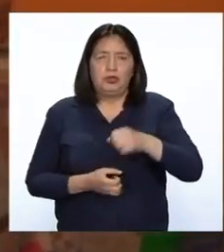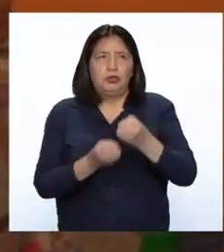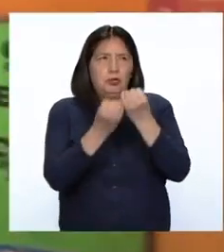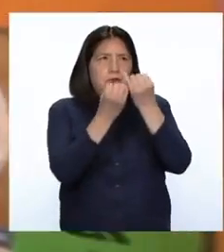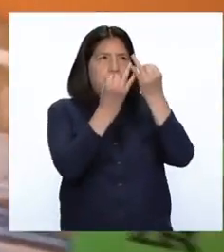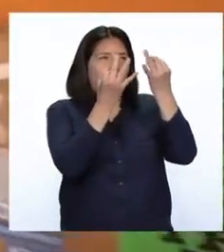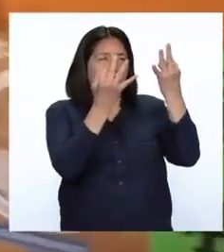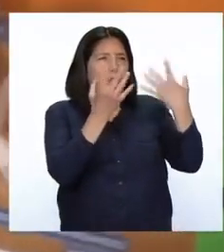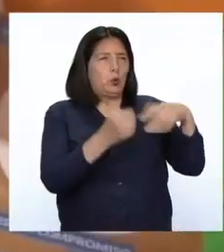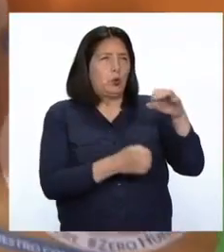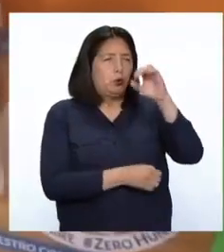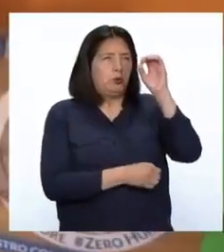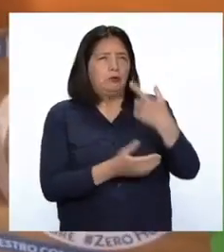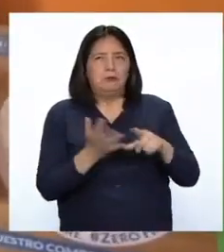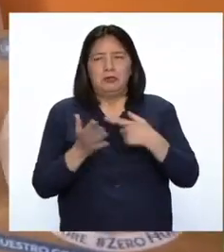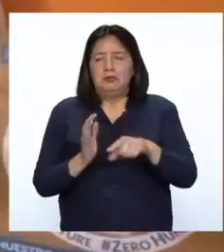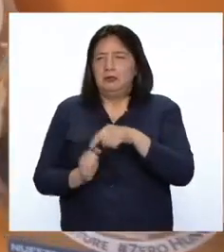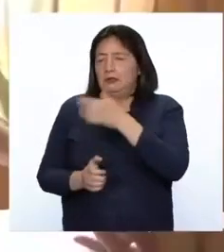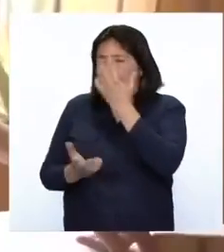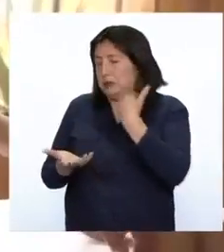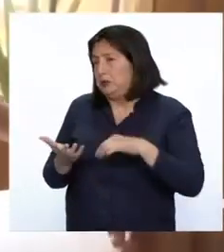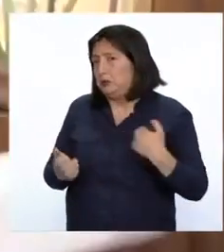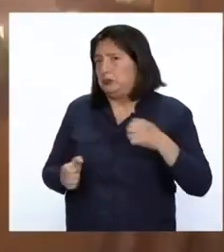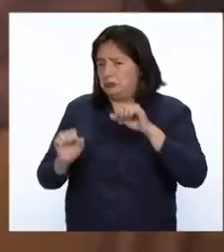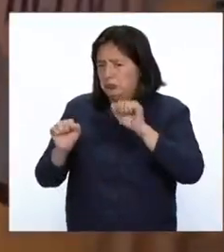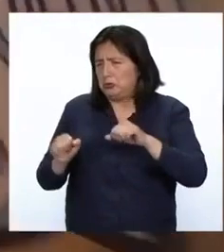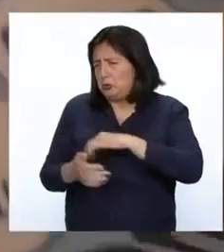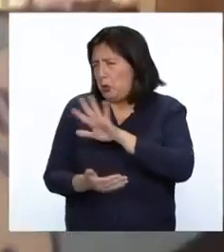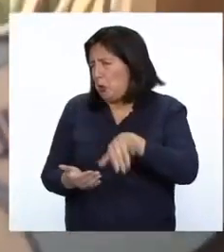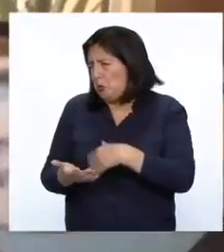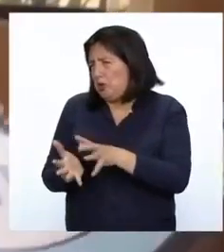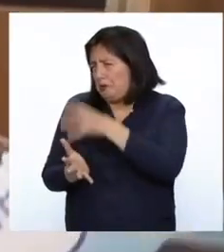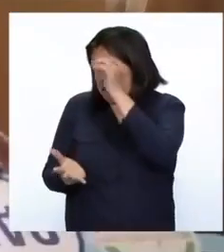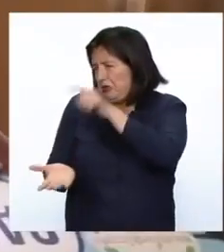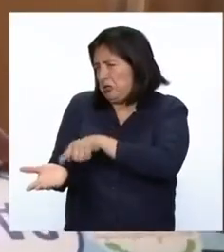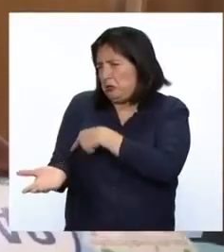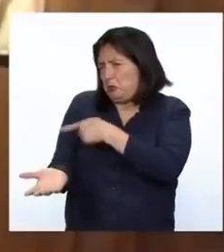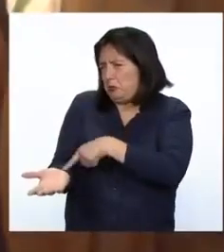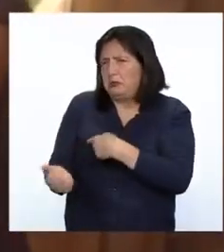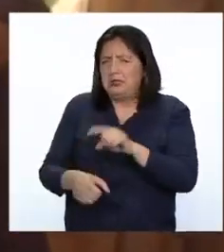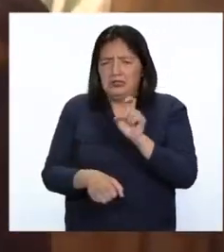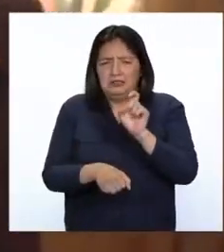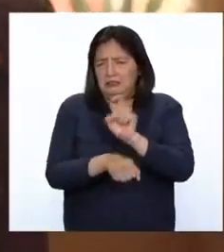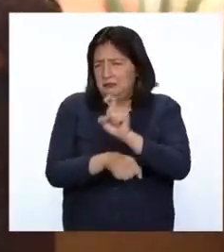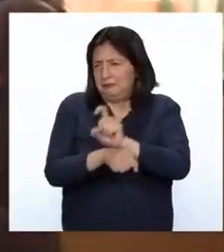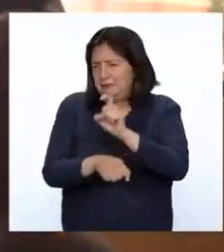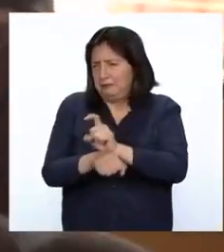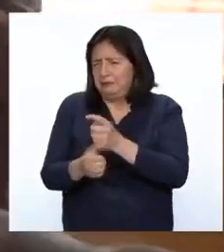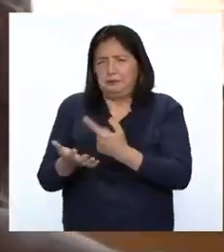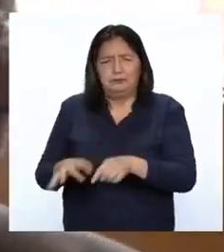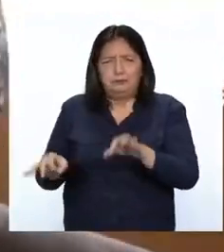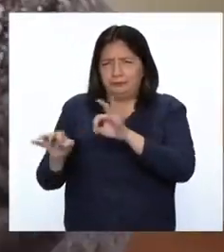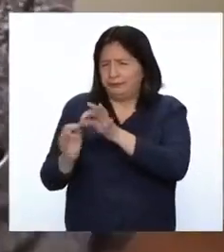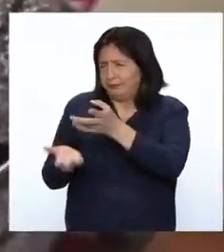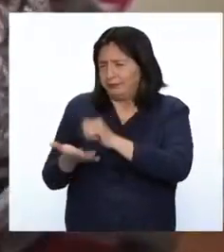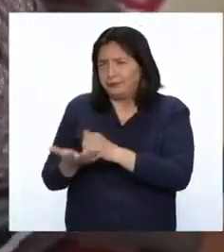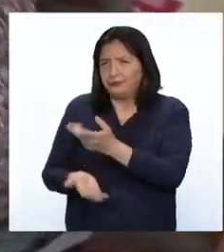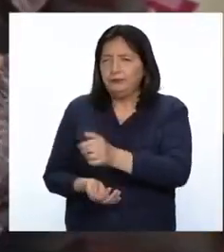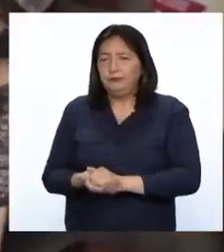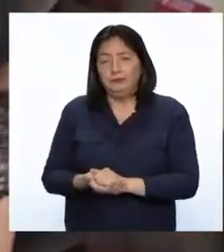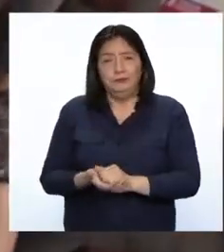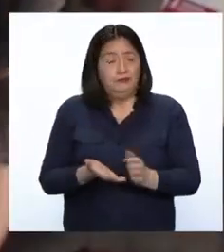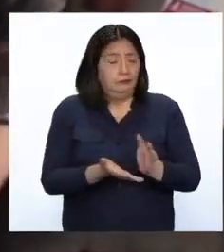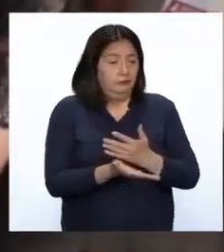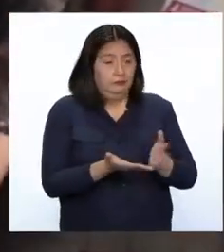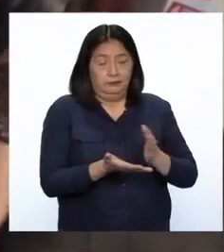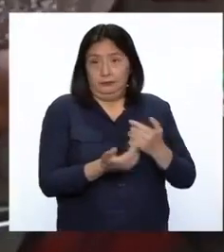pero creo que no nos ayuda mucho. Todos aprendemos por costumbres y la educación es básica para ellos. Creo que si es que no